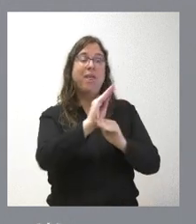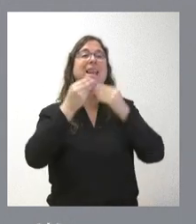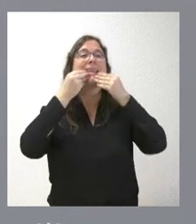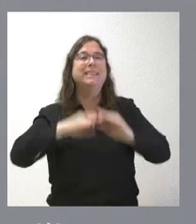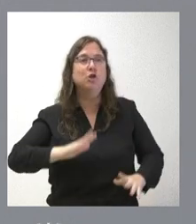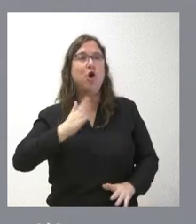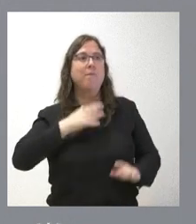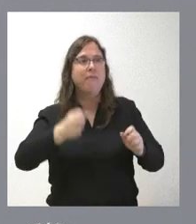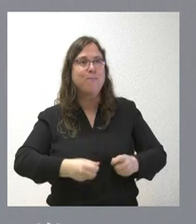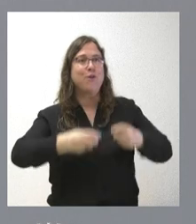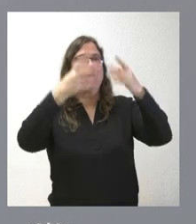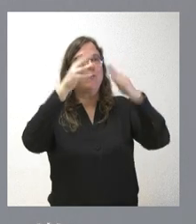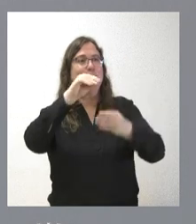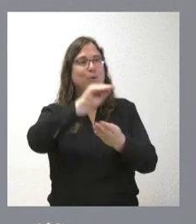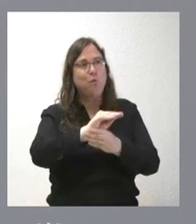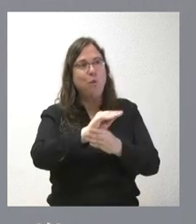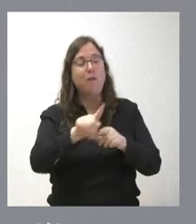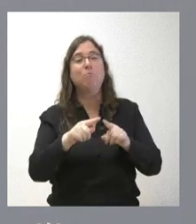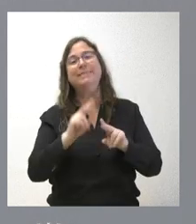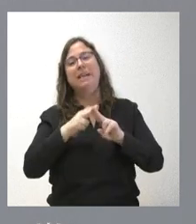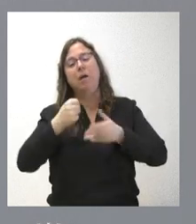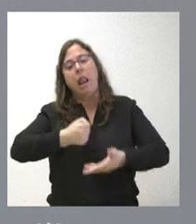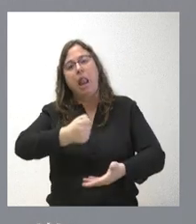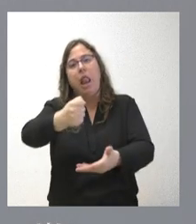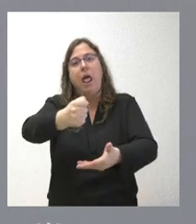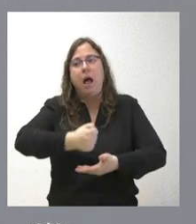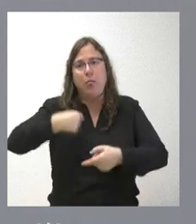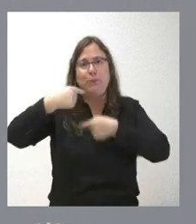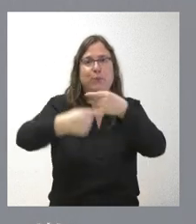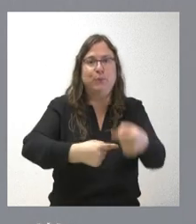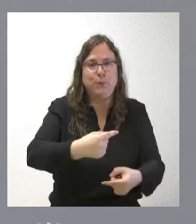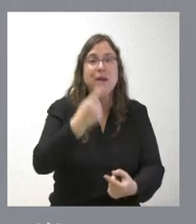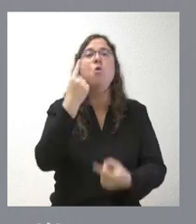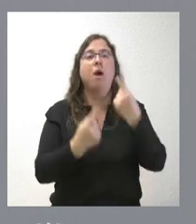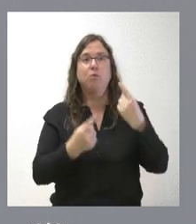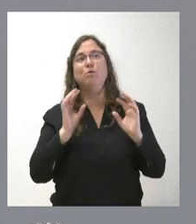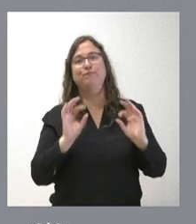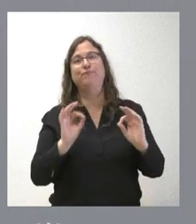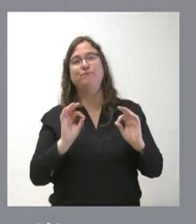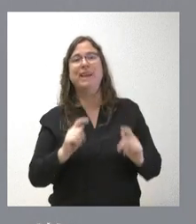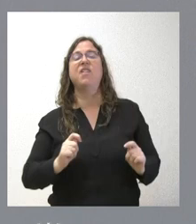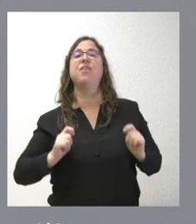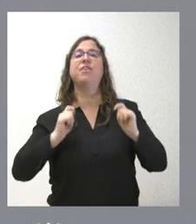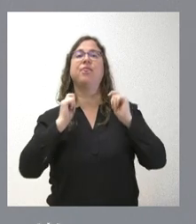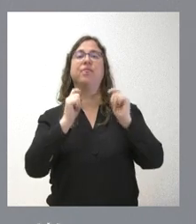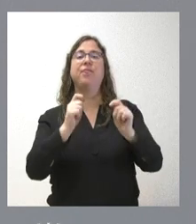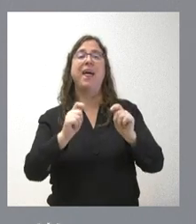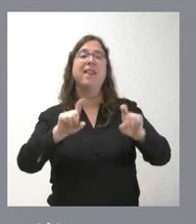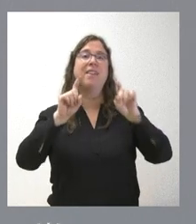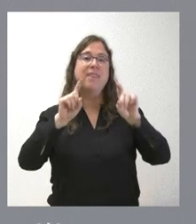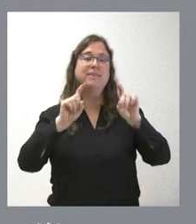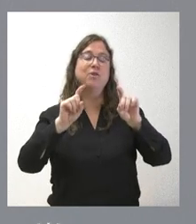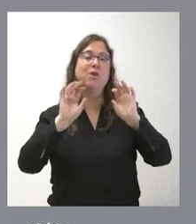histórico del centro, que es un legado. Yo sé de algunos de ellos que esto es así y han sido calificados como centros educativos